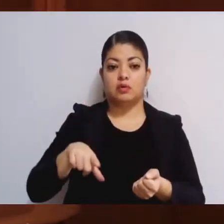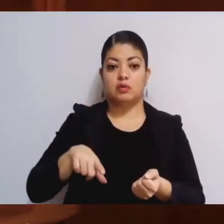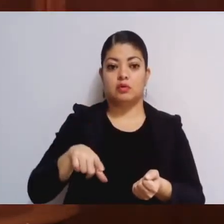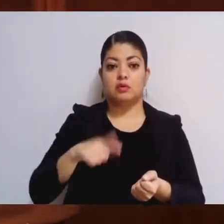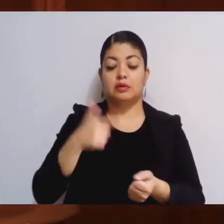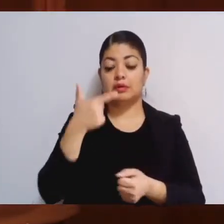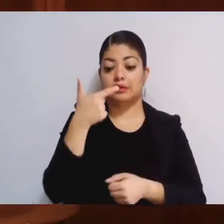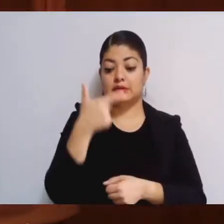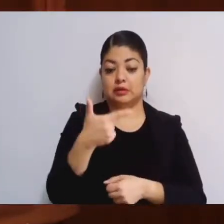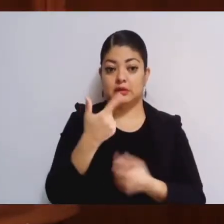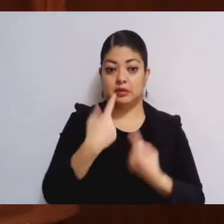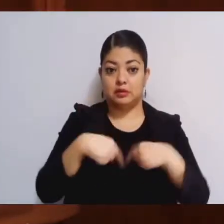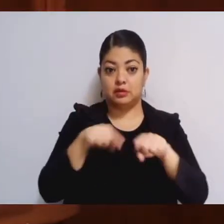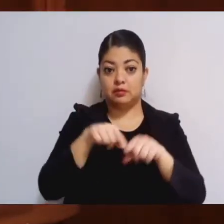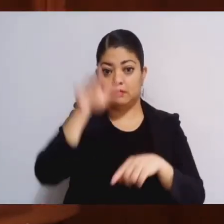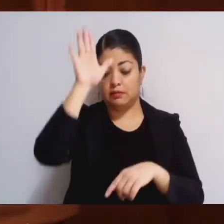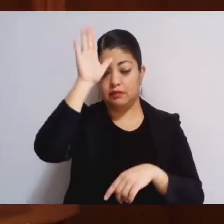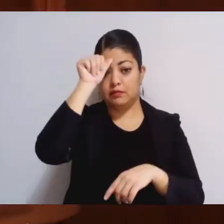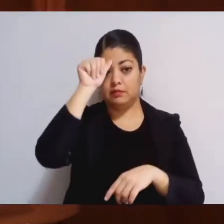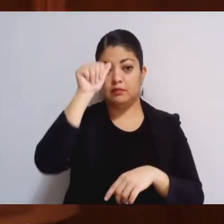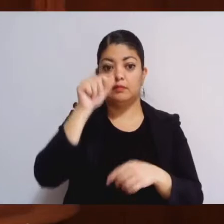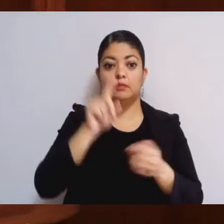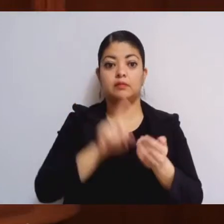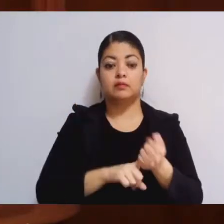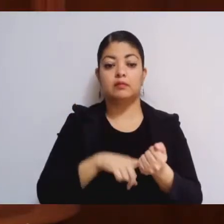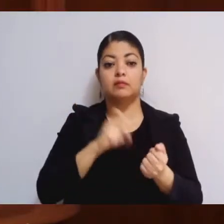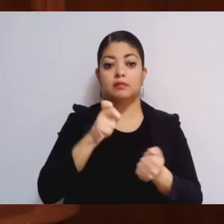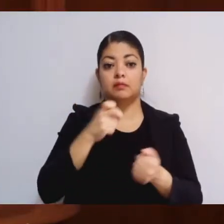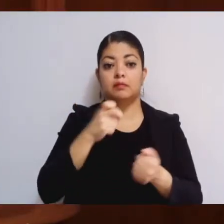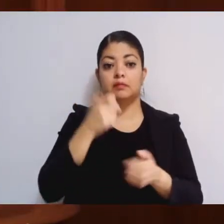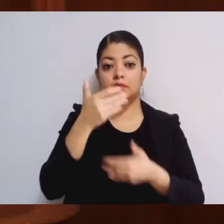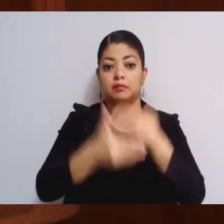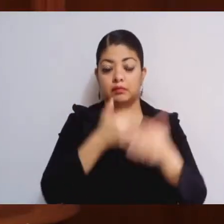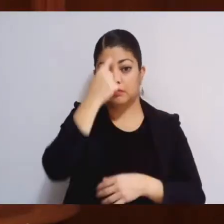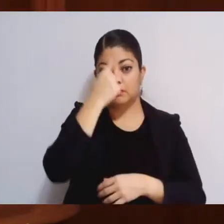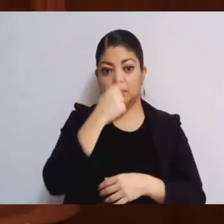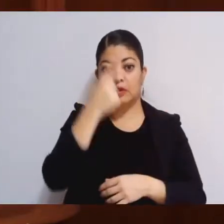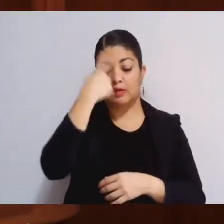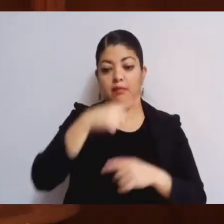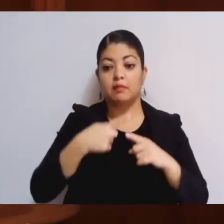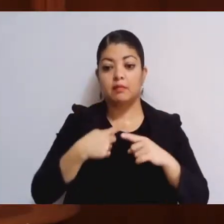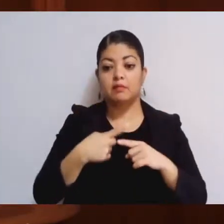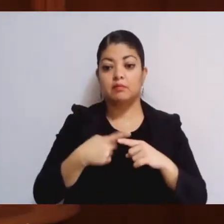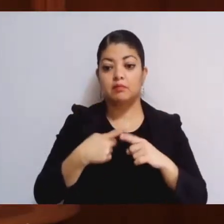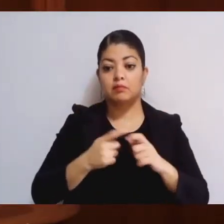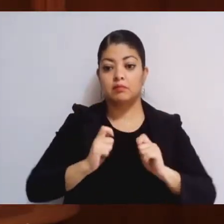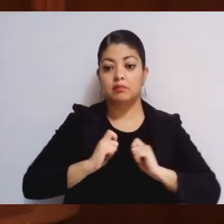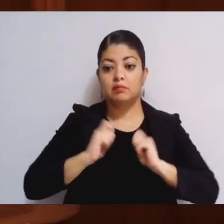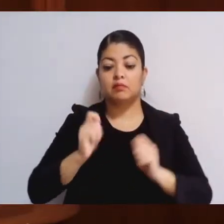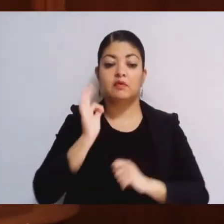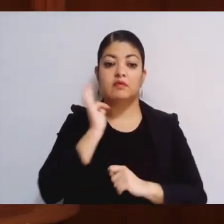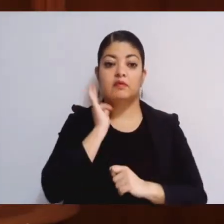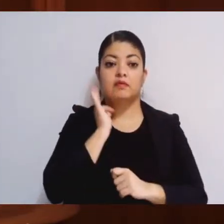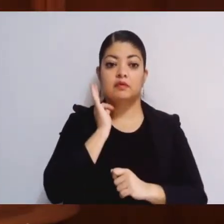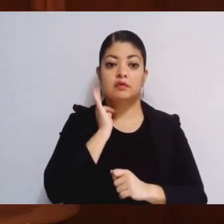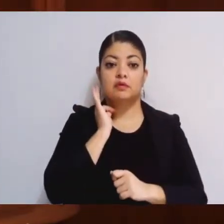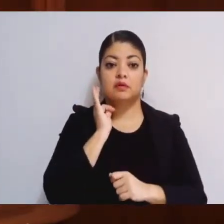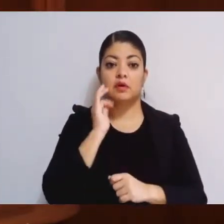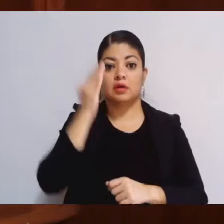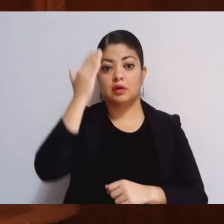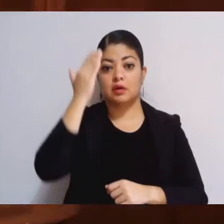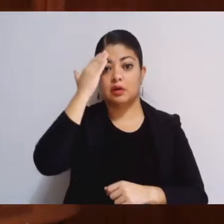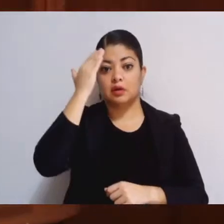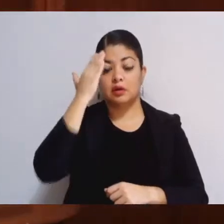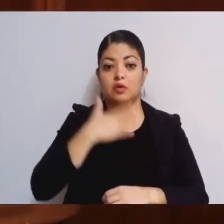términos del acuerdo por el que se establece el proceso y la convocatoria para designar a la o el Fiscal General de Justicia del Estado de